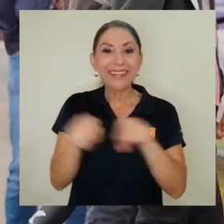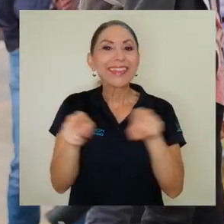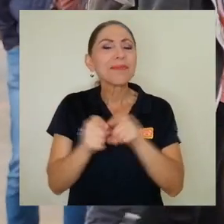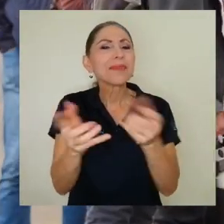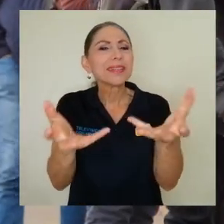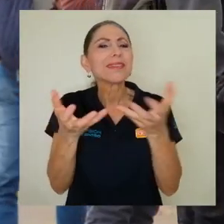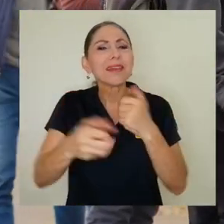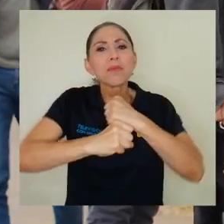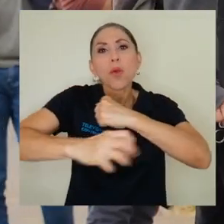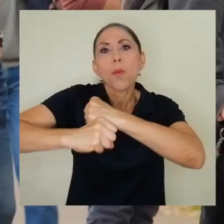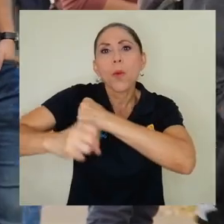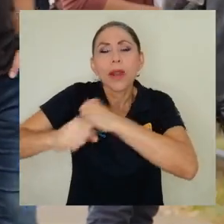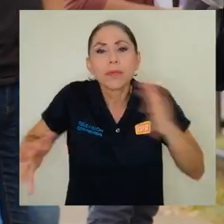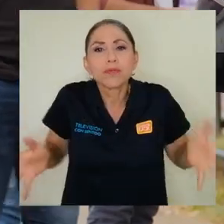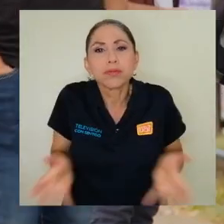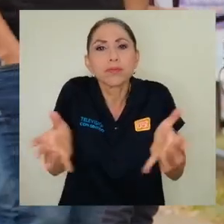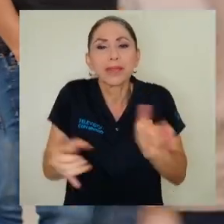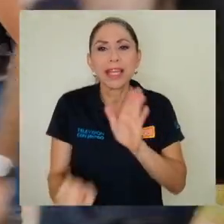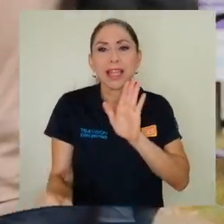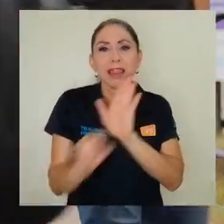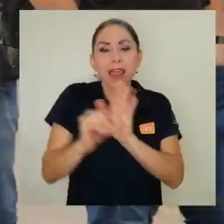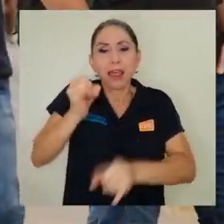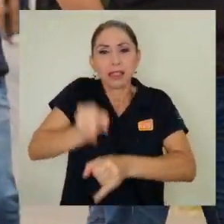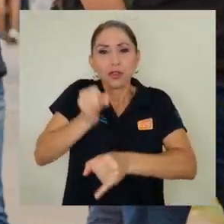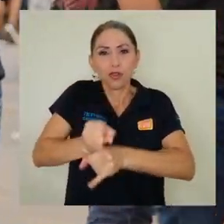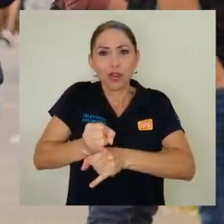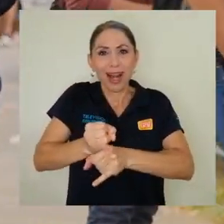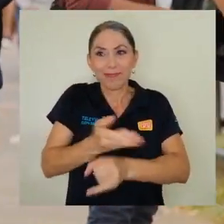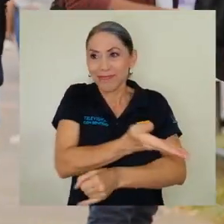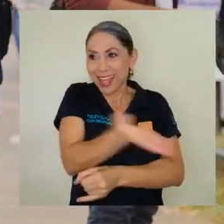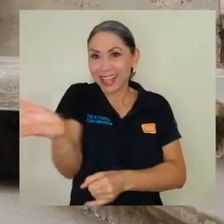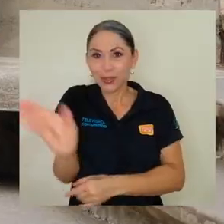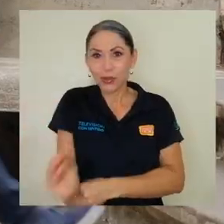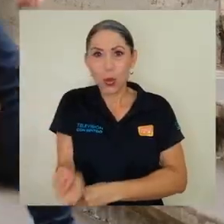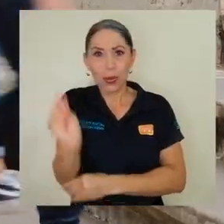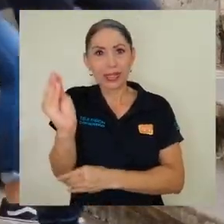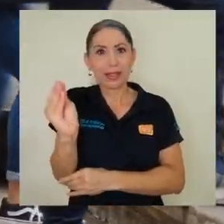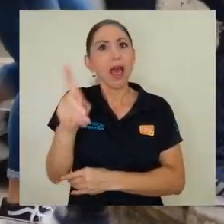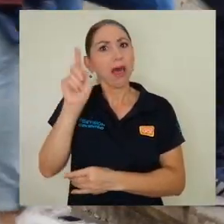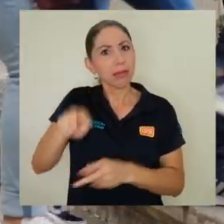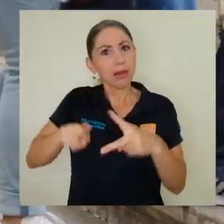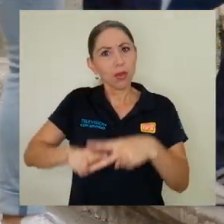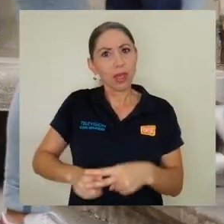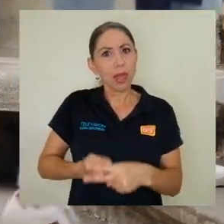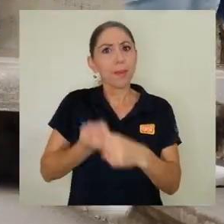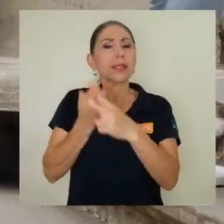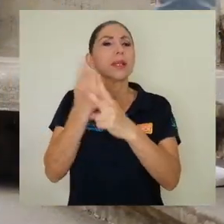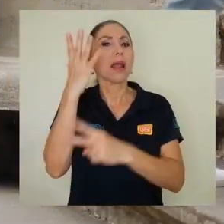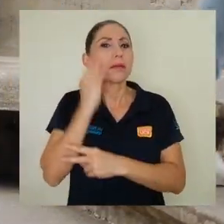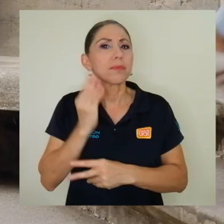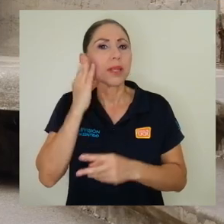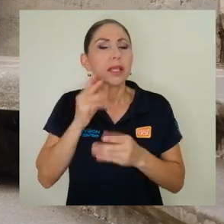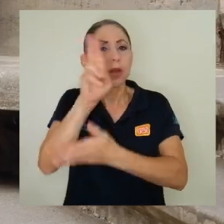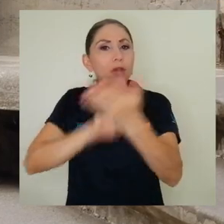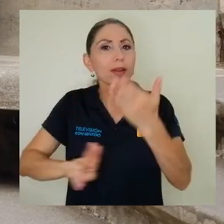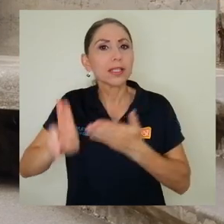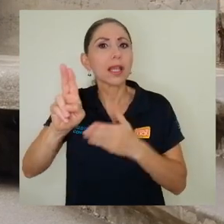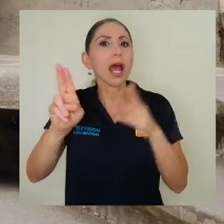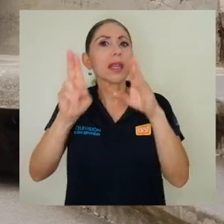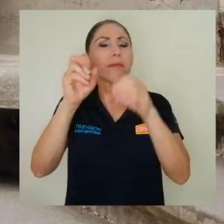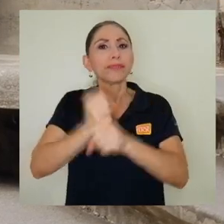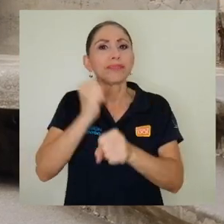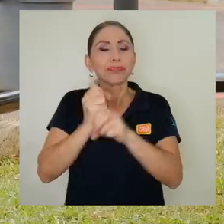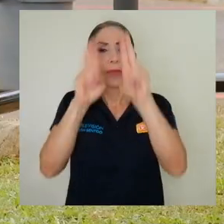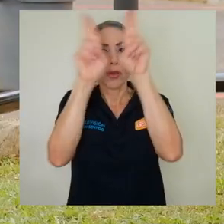también se busca promover aún más la identidad institucional en esta nueva población la cual ha tenido que empezar a vivir la experiencia universitaria desde la